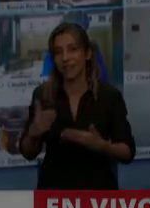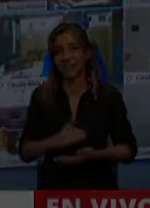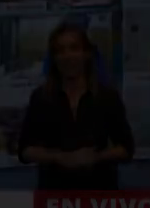diputado.